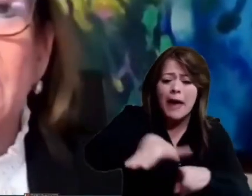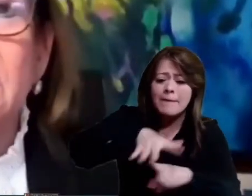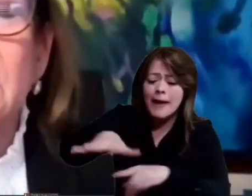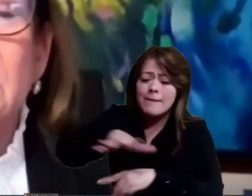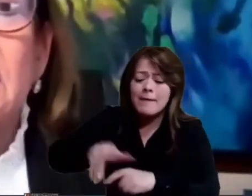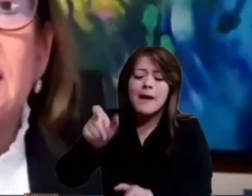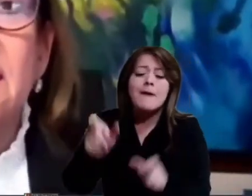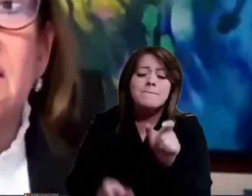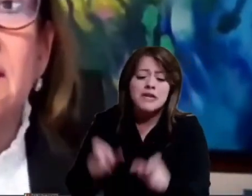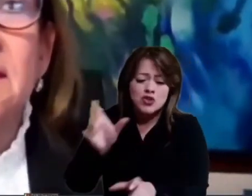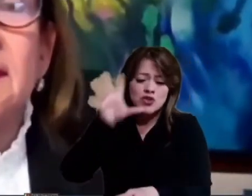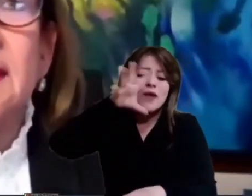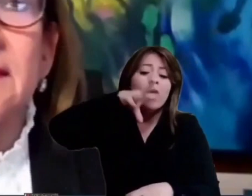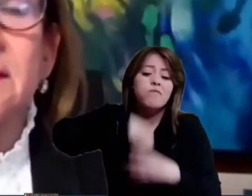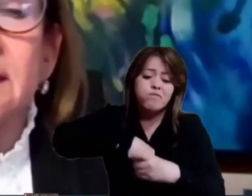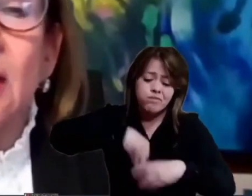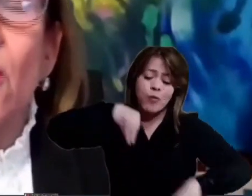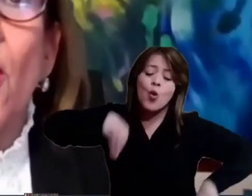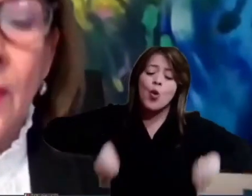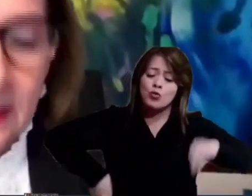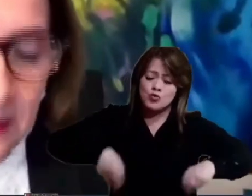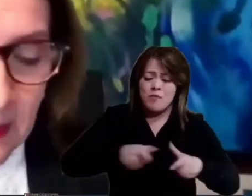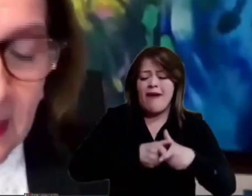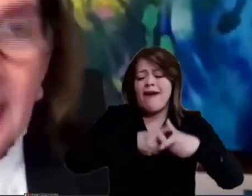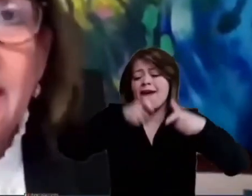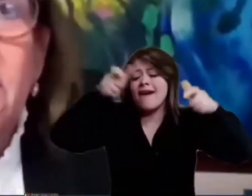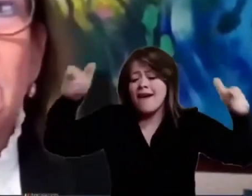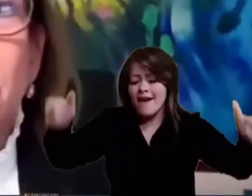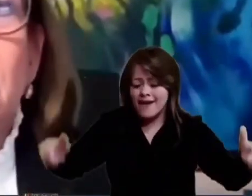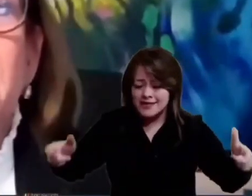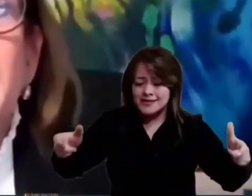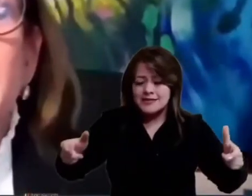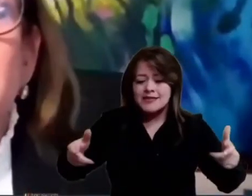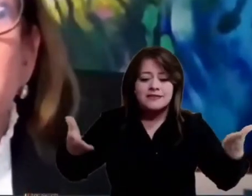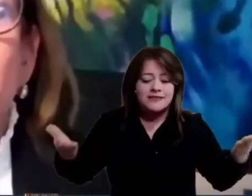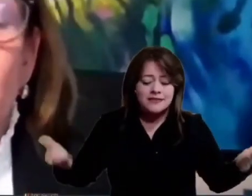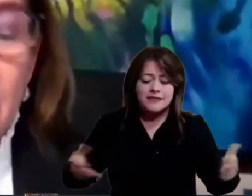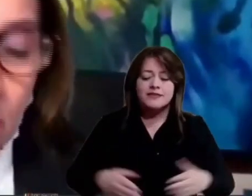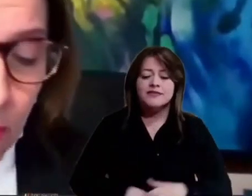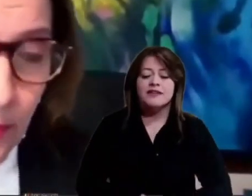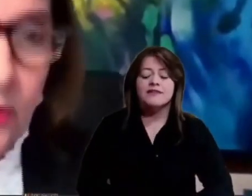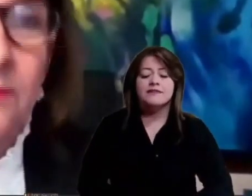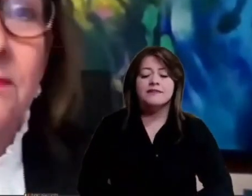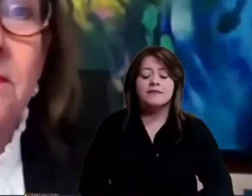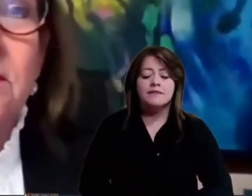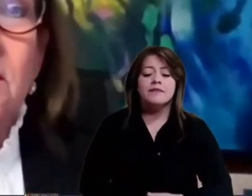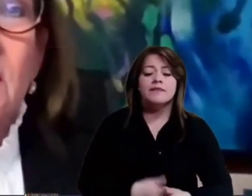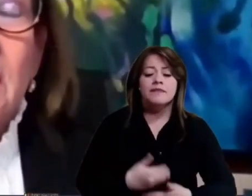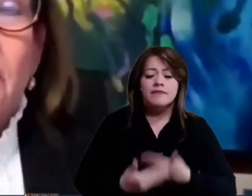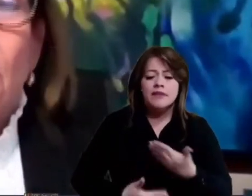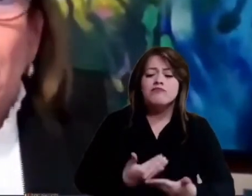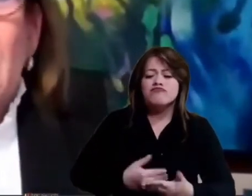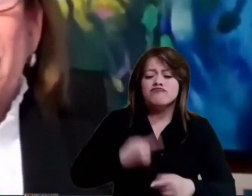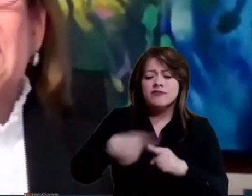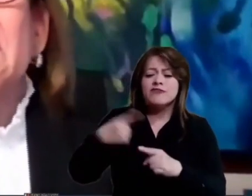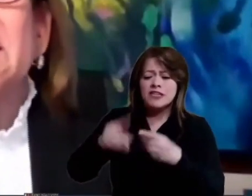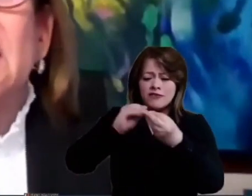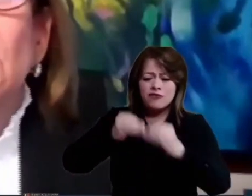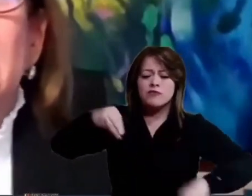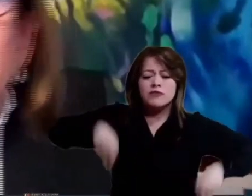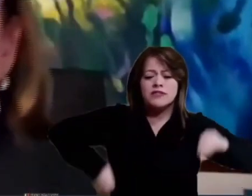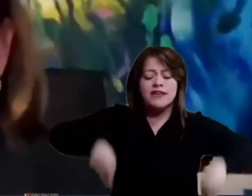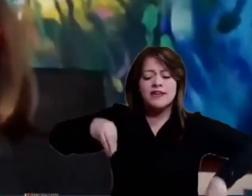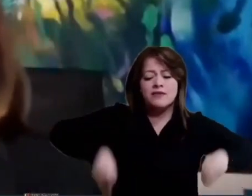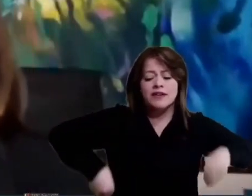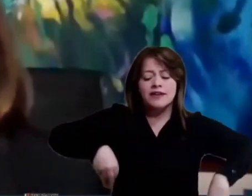involucradas y que se acomodan a estas diferentes formas de corrupción. Yo podría empezar